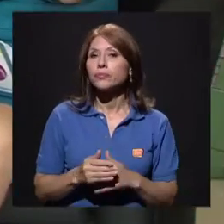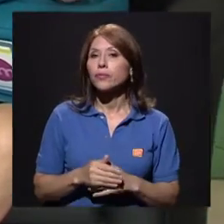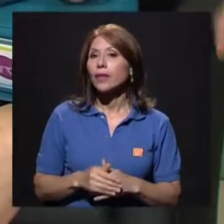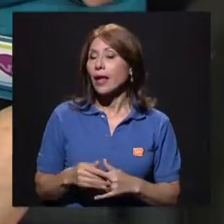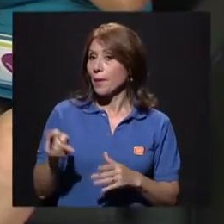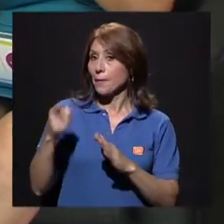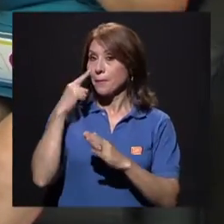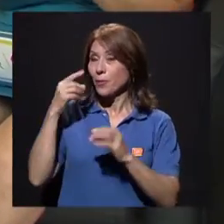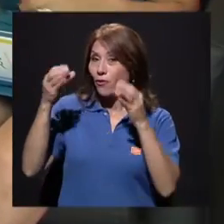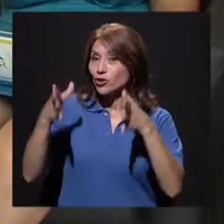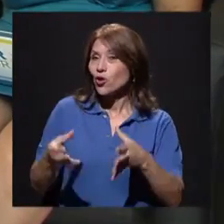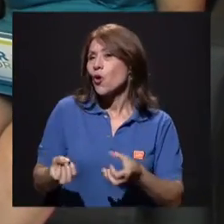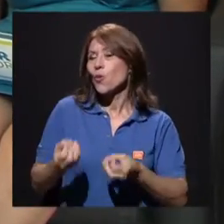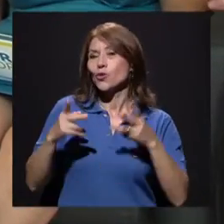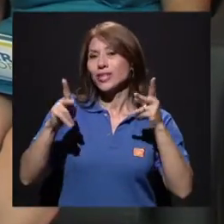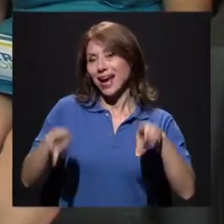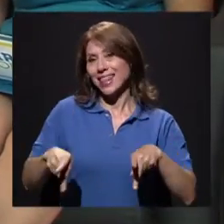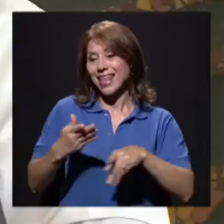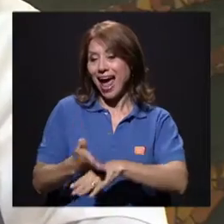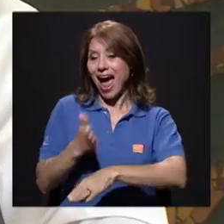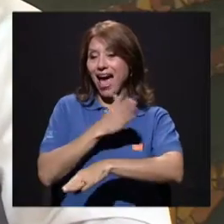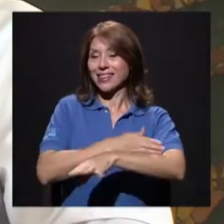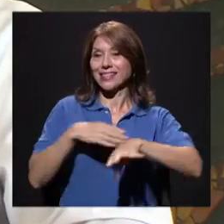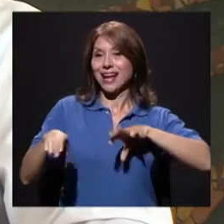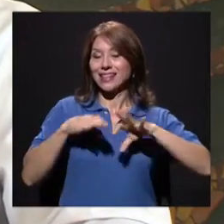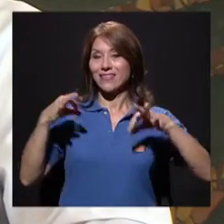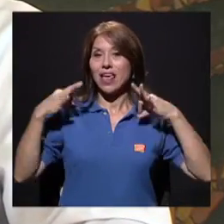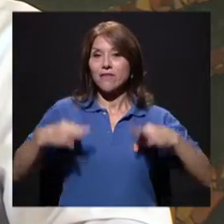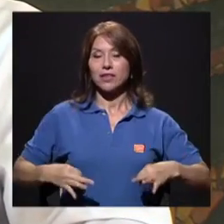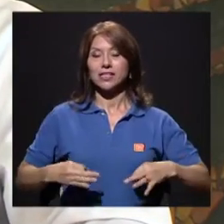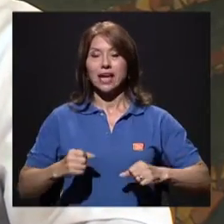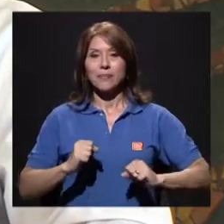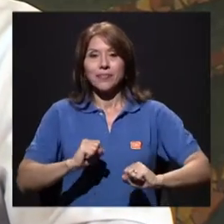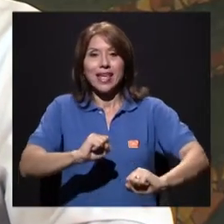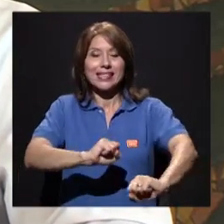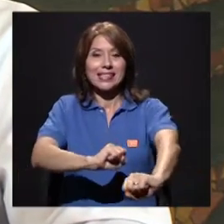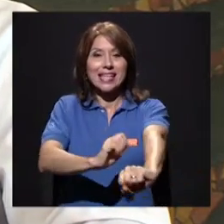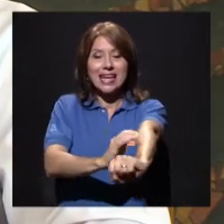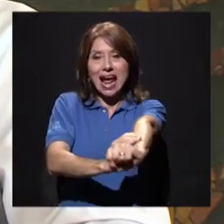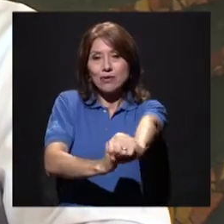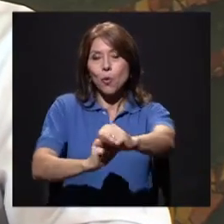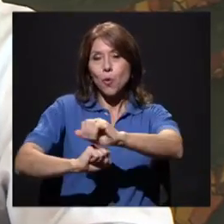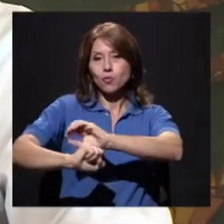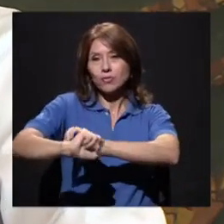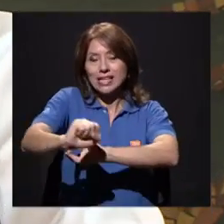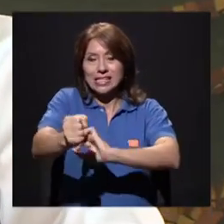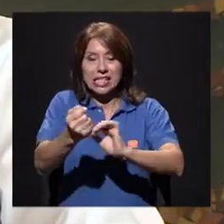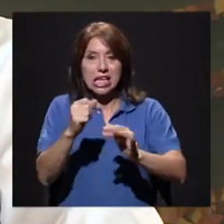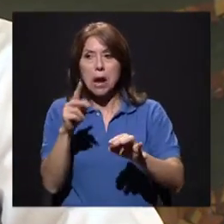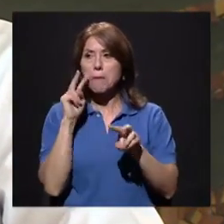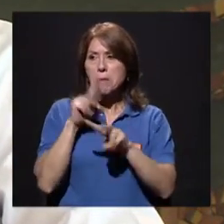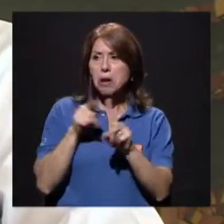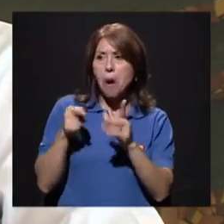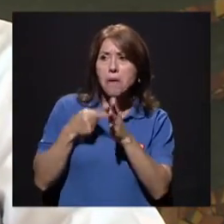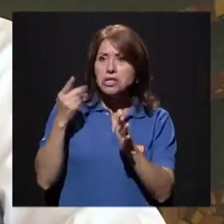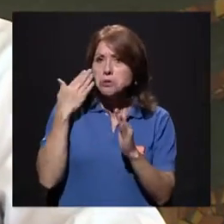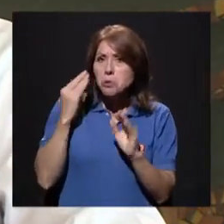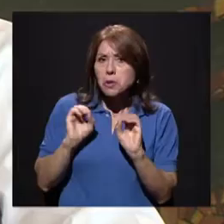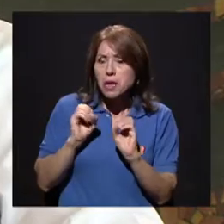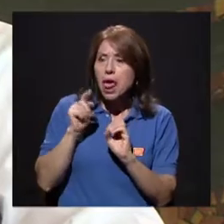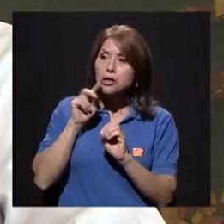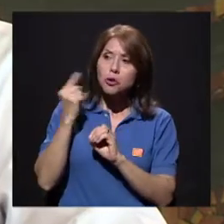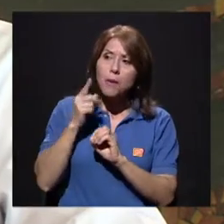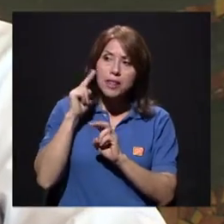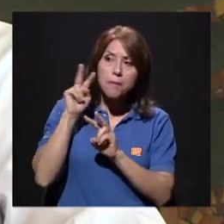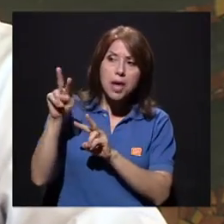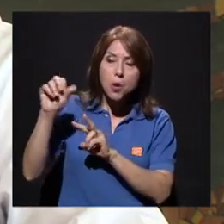Profesor, estirar. Mucha gente llega y estira previo a hacer actividad física, pero estira a veces por imitación, porque ven que otros estiran. ¿Qué